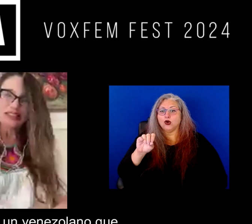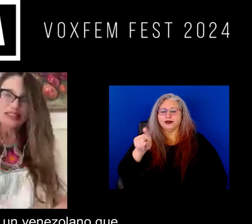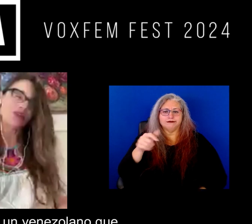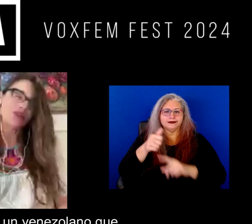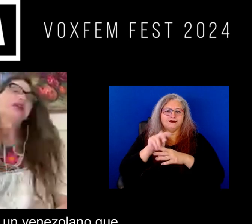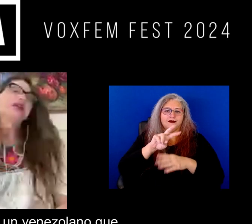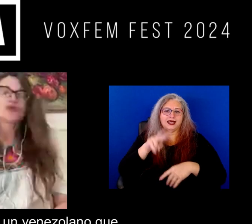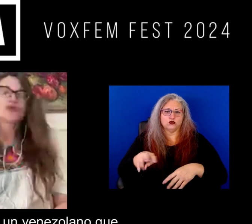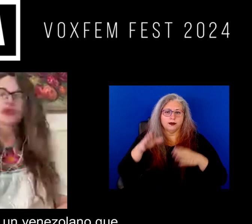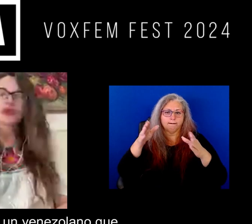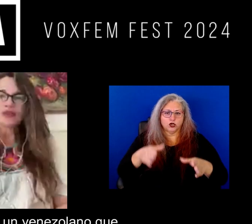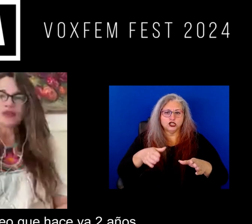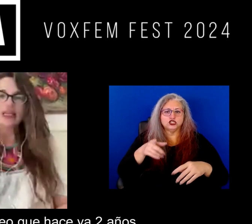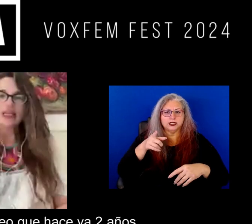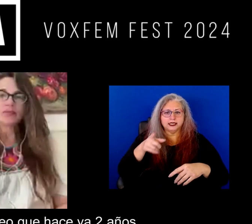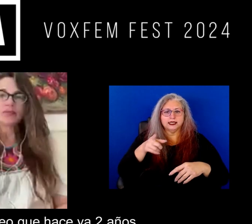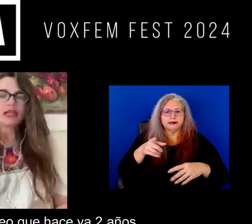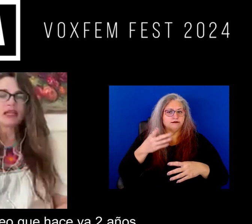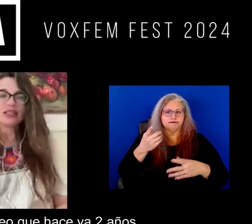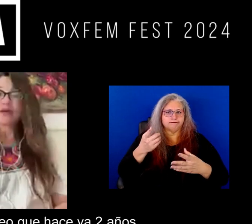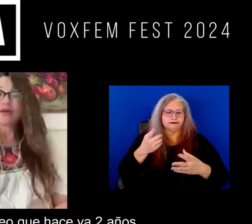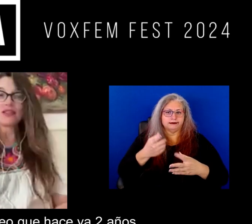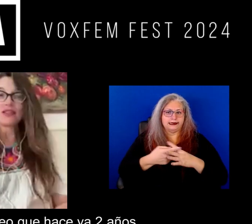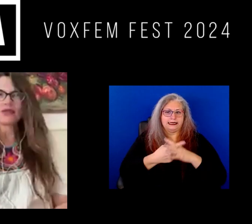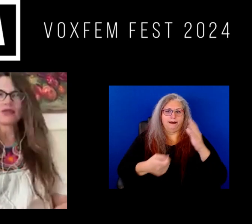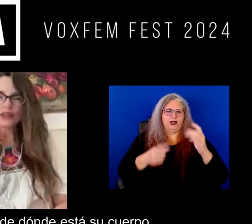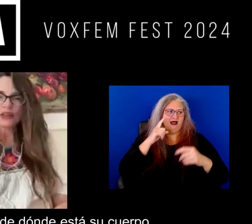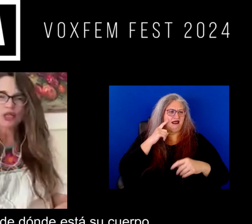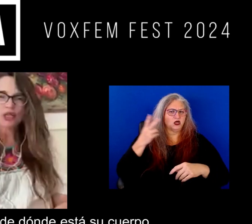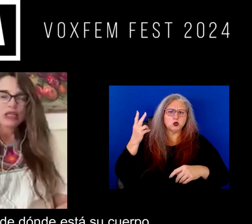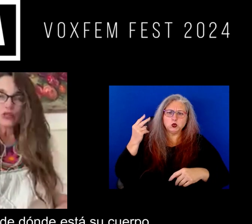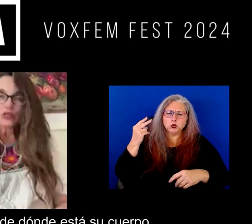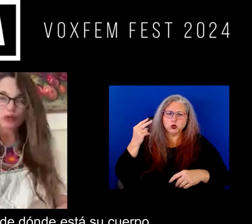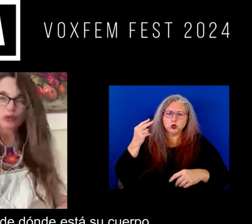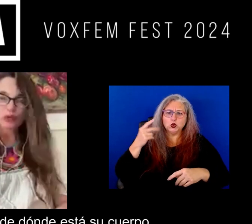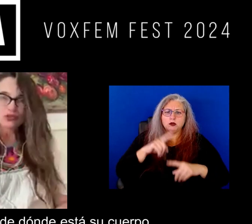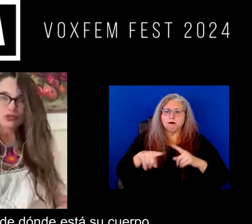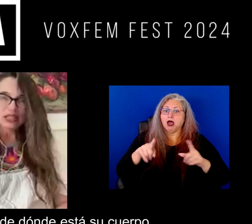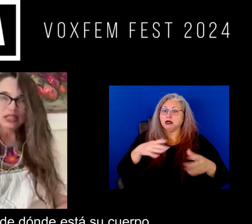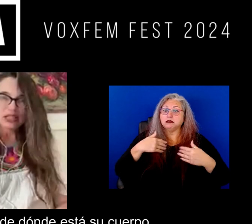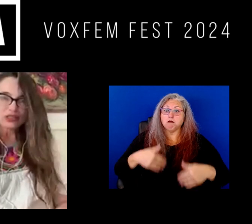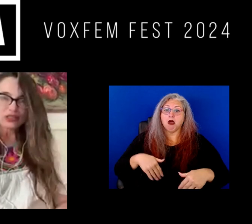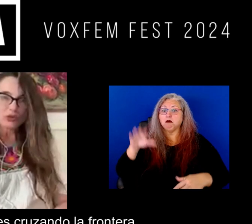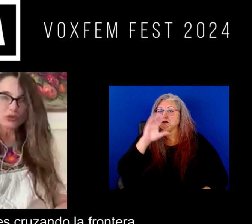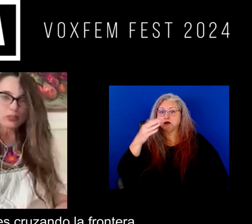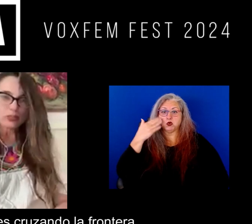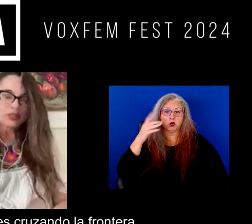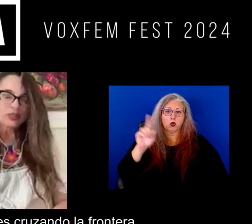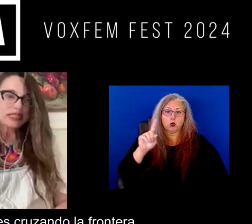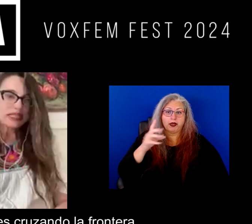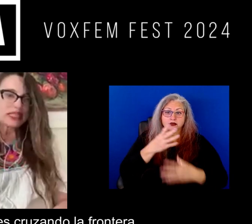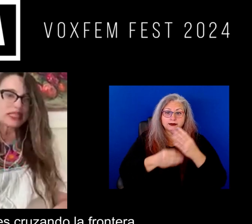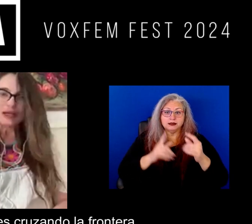Atencio que es un venezolano que desapareció yo creo que hace ya dos años y nunca se supo donde donde está su cuerpo